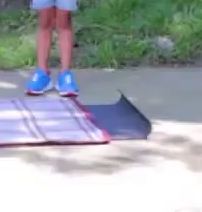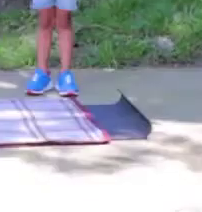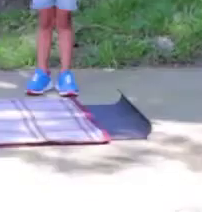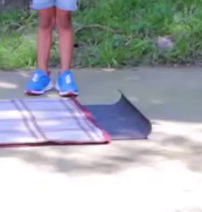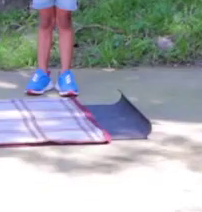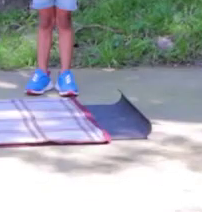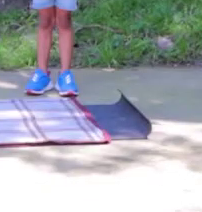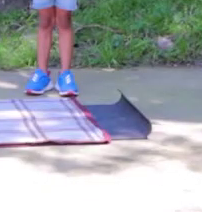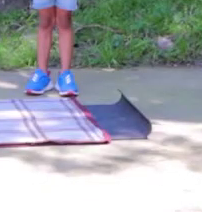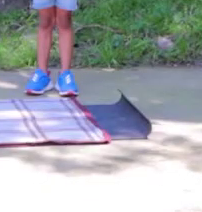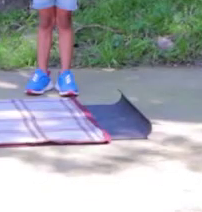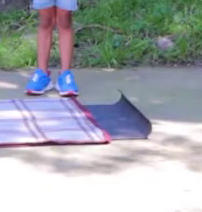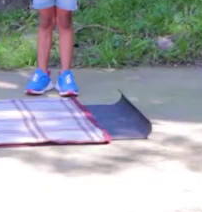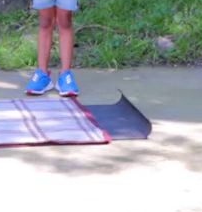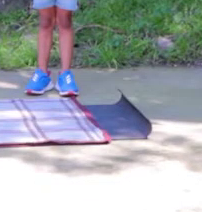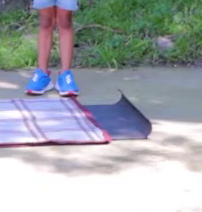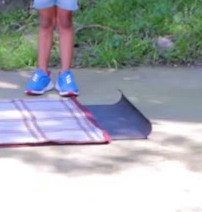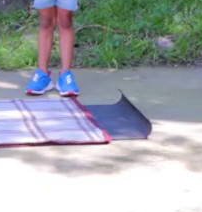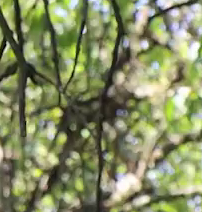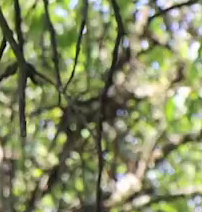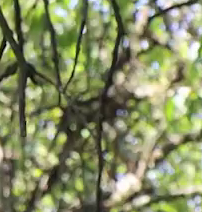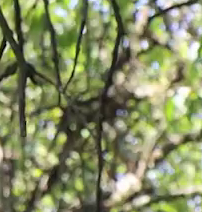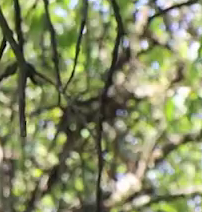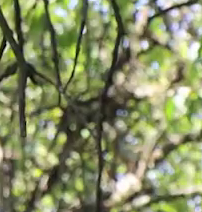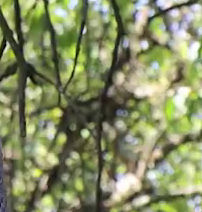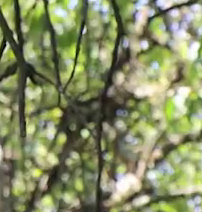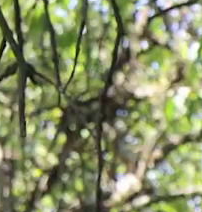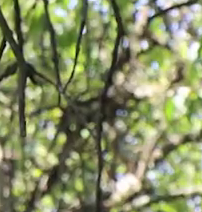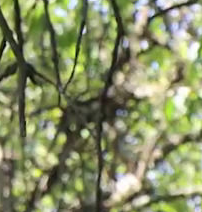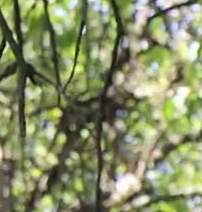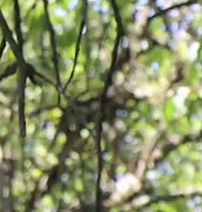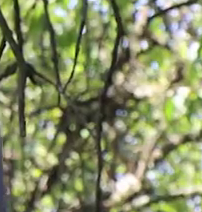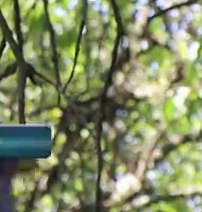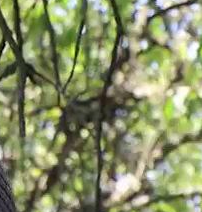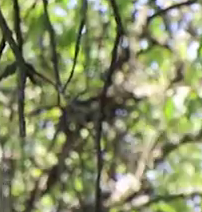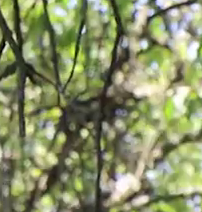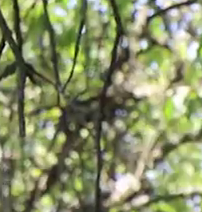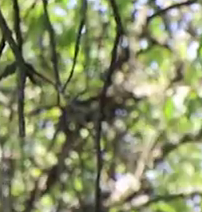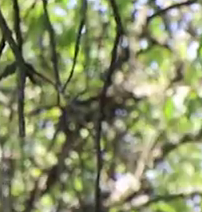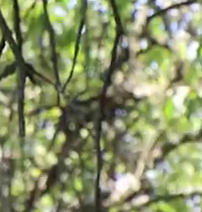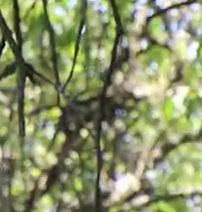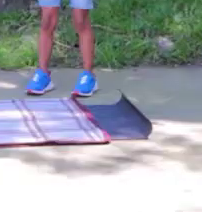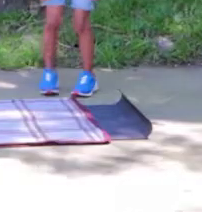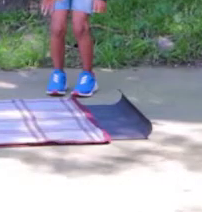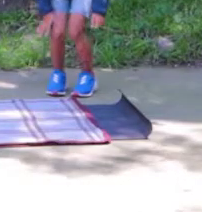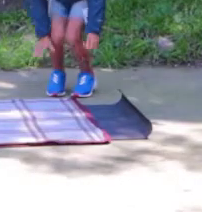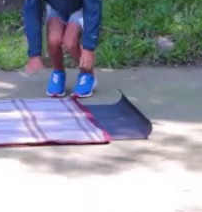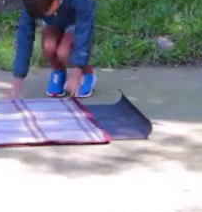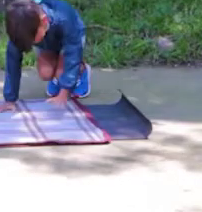el siguiente ejercicio vamos a trabajar lumbares lo que vamos a hacer nos vamos a acostar boca abajo